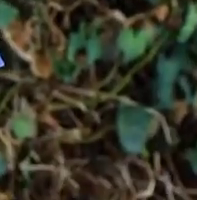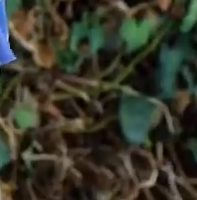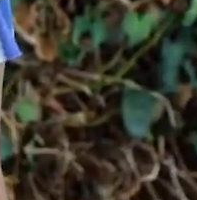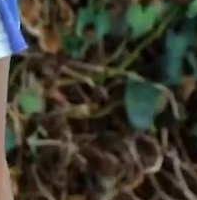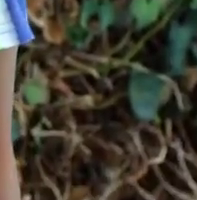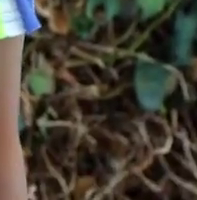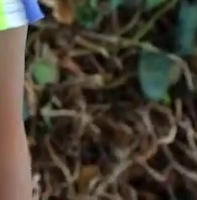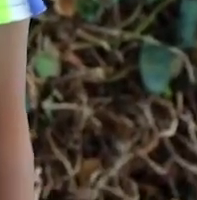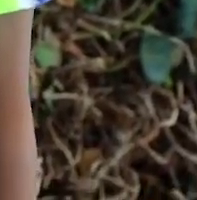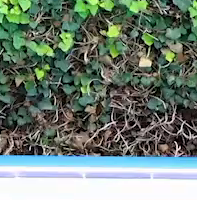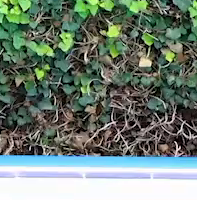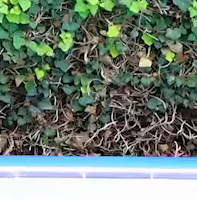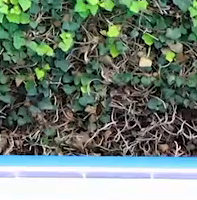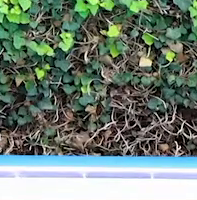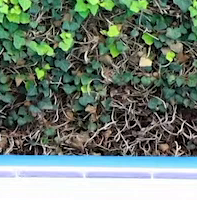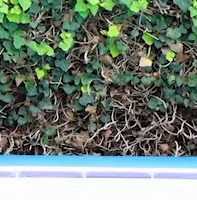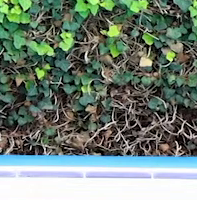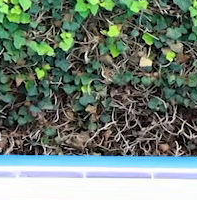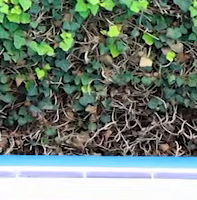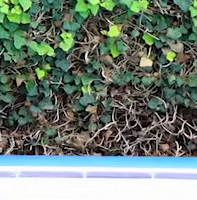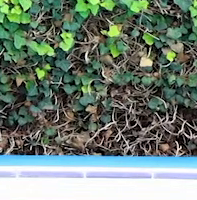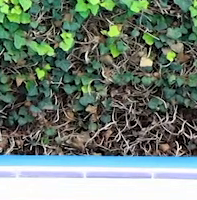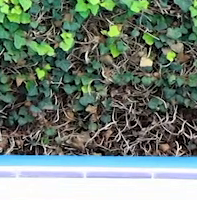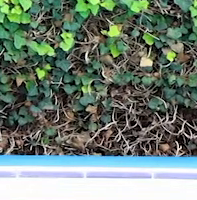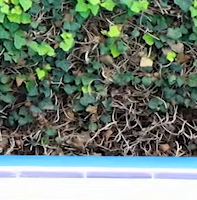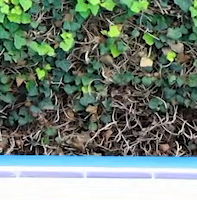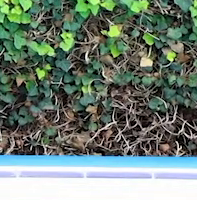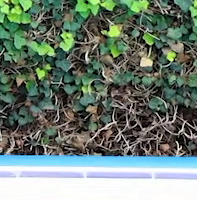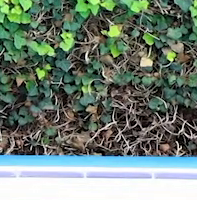estirado. Tres segundos más.